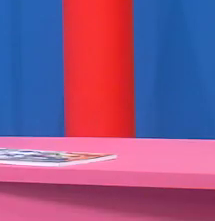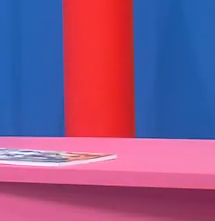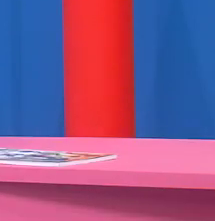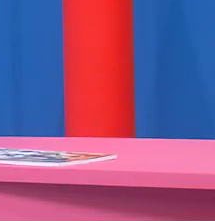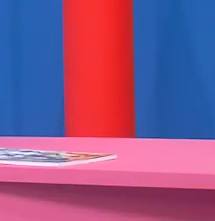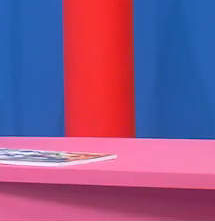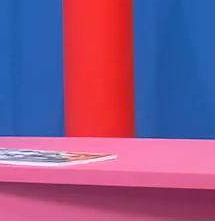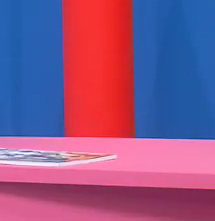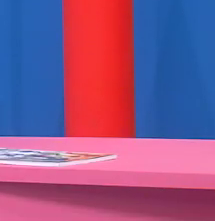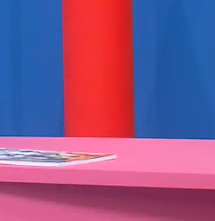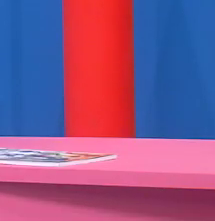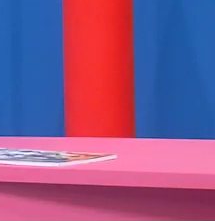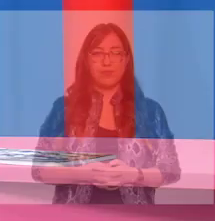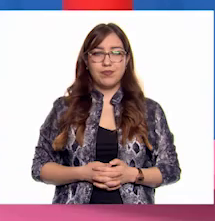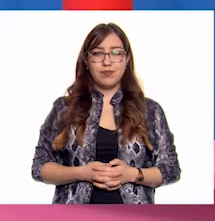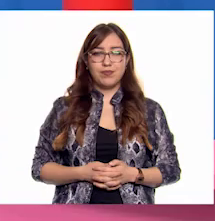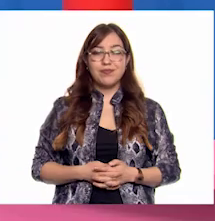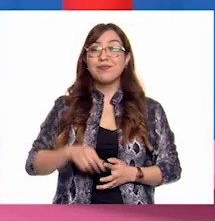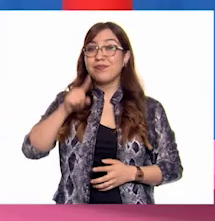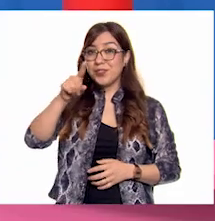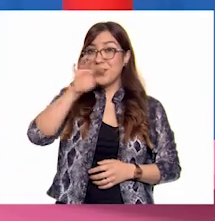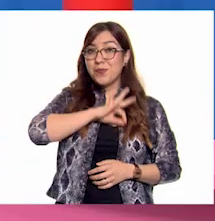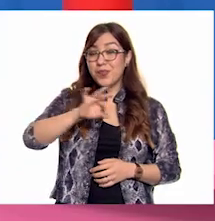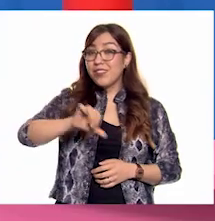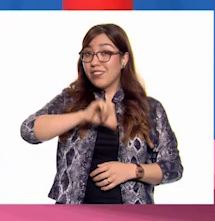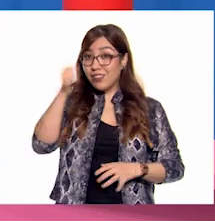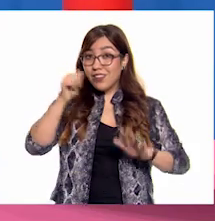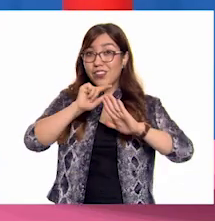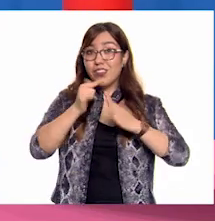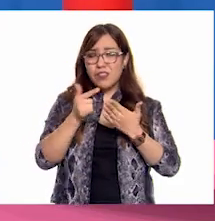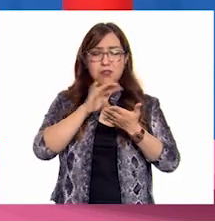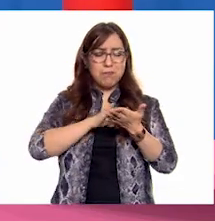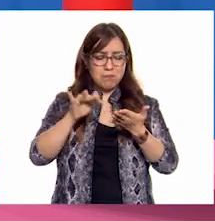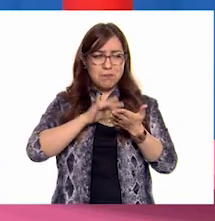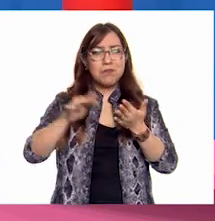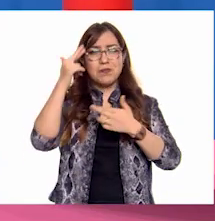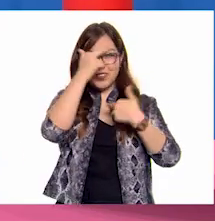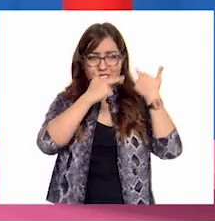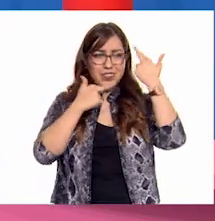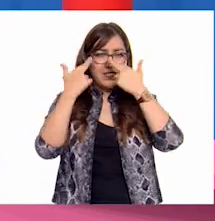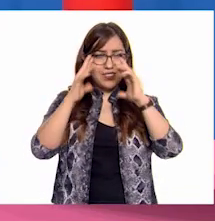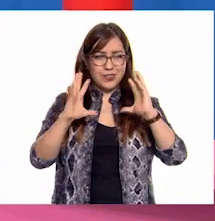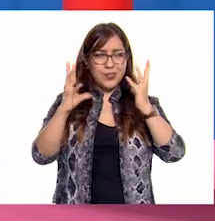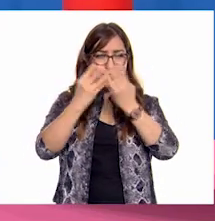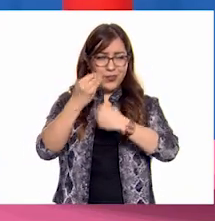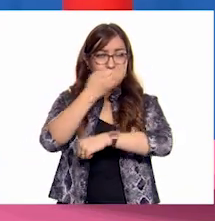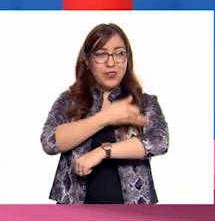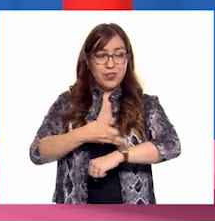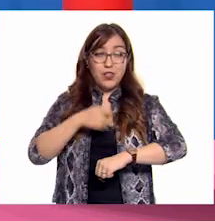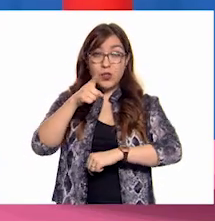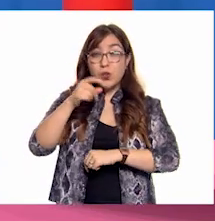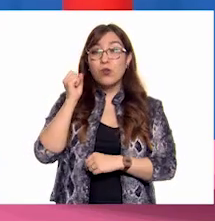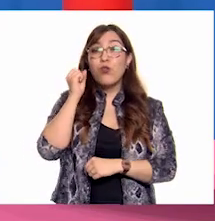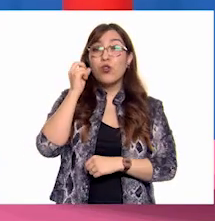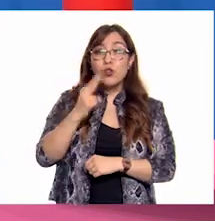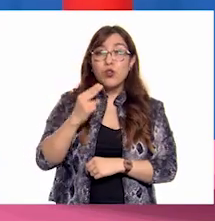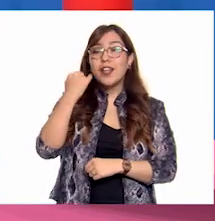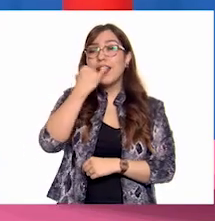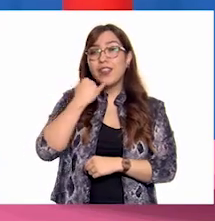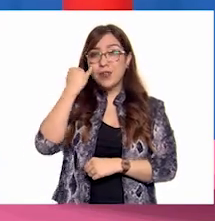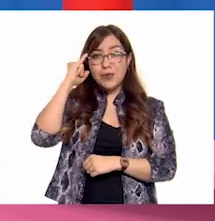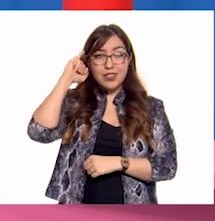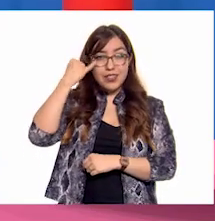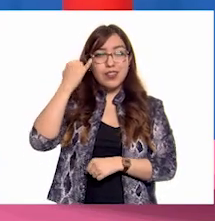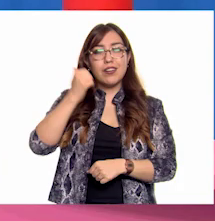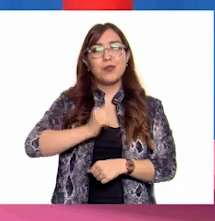Si te es posible Consulta otros libros Y comenta el tema De hoy con tu familia Si tienes la fortuna De hablar una lengua indígena